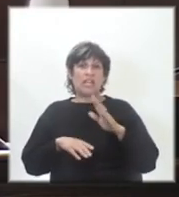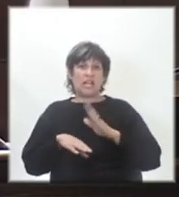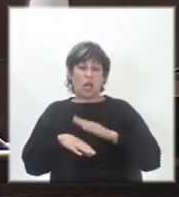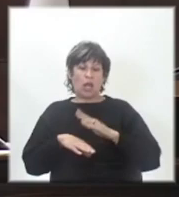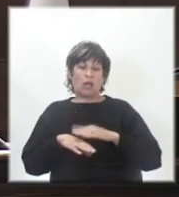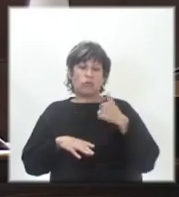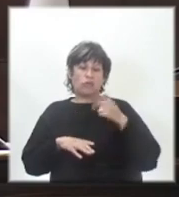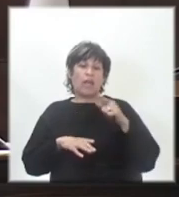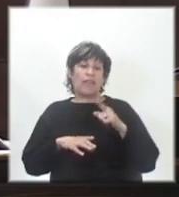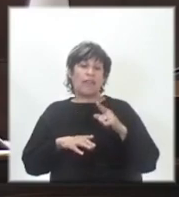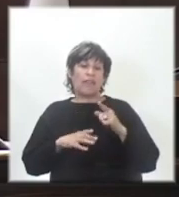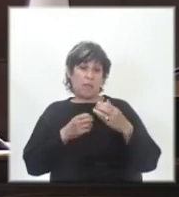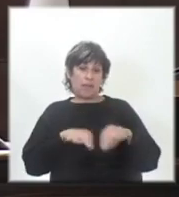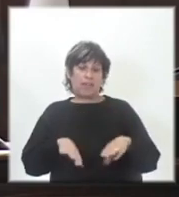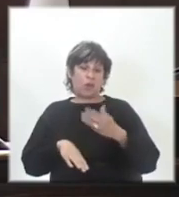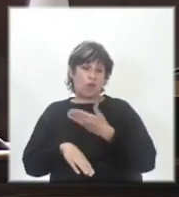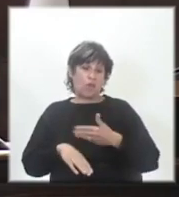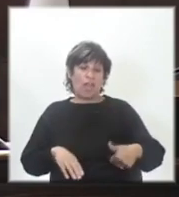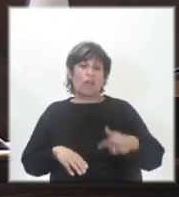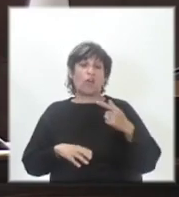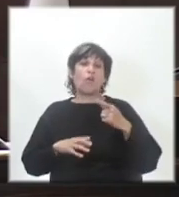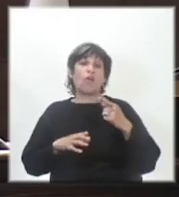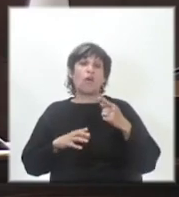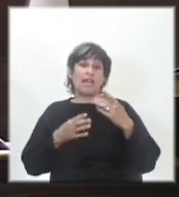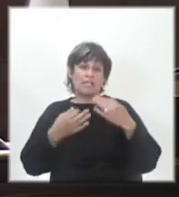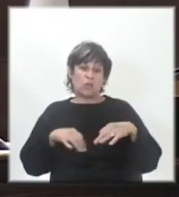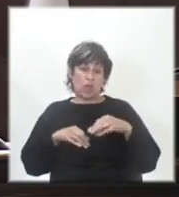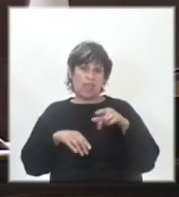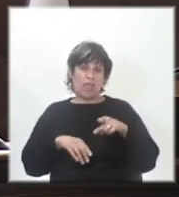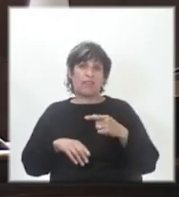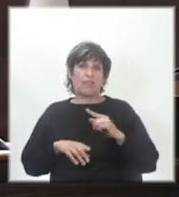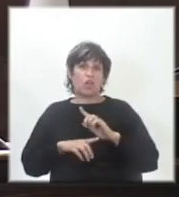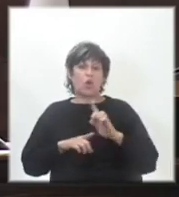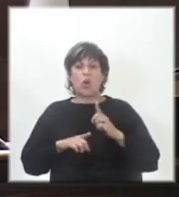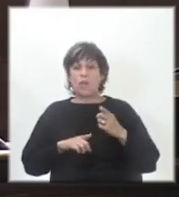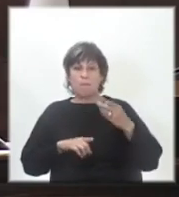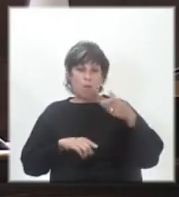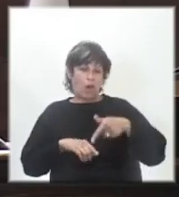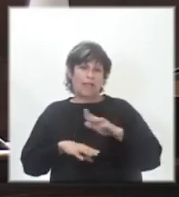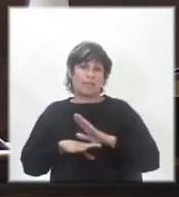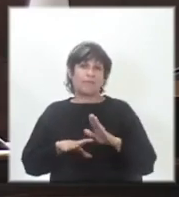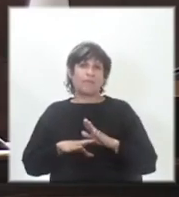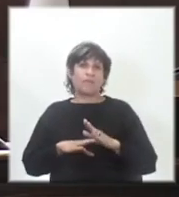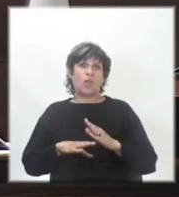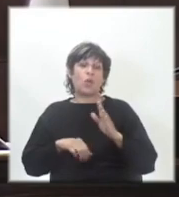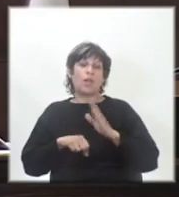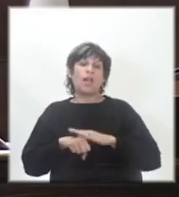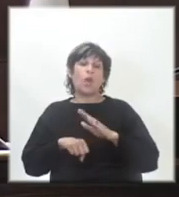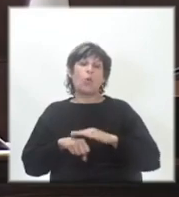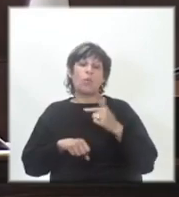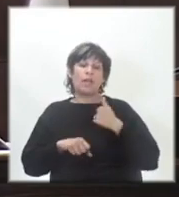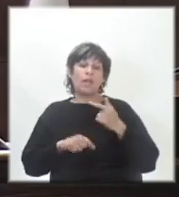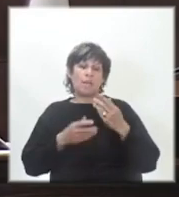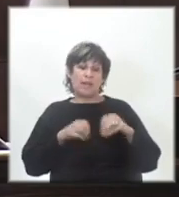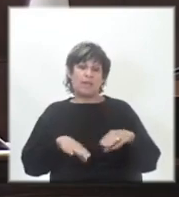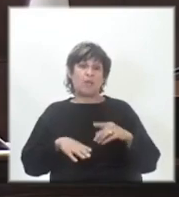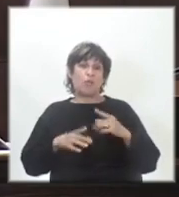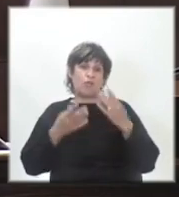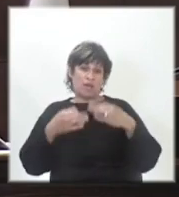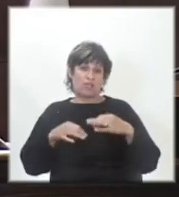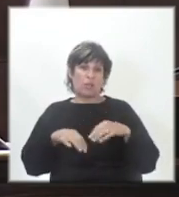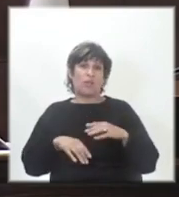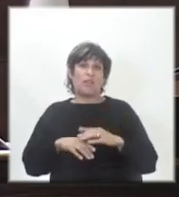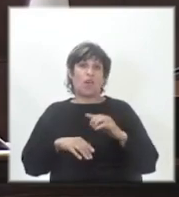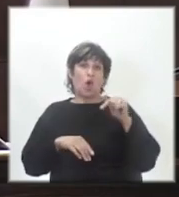la seguridad. Así que, no es por acá que venimos. Una de las causas fue la seguridad. Hoy,